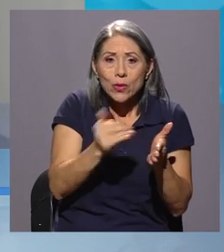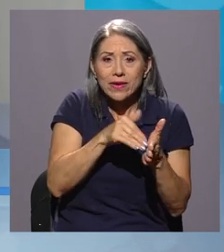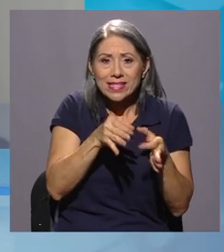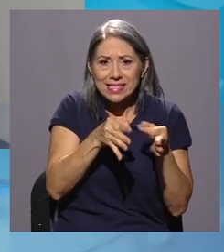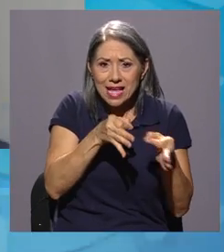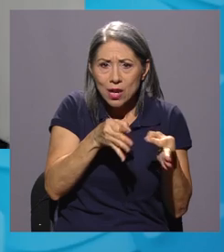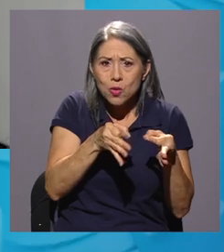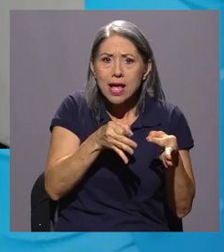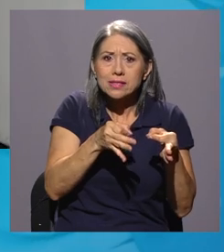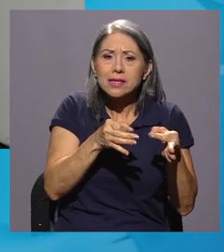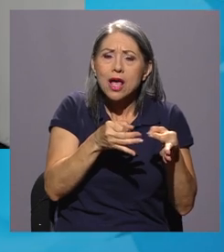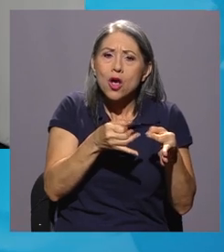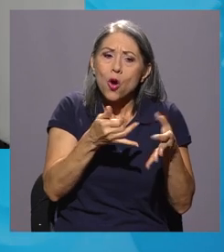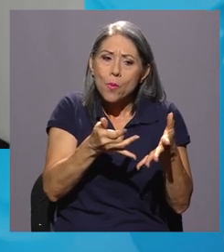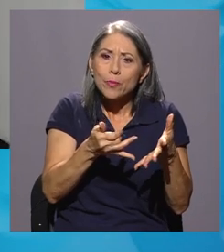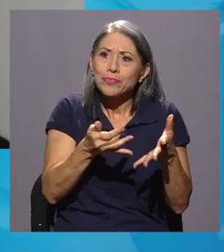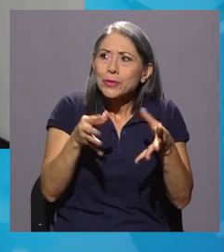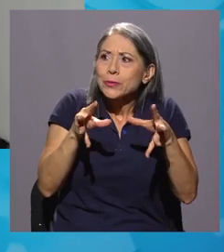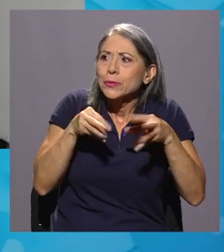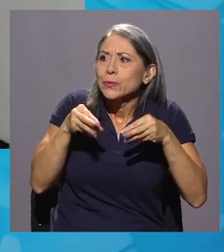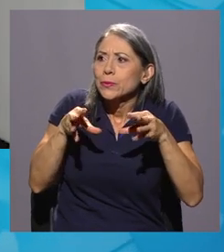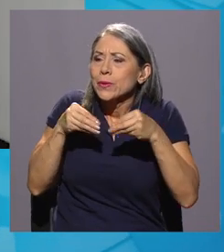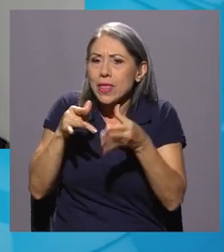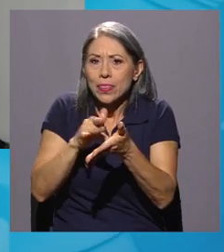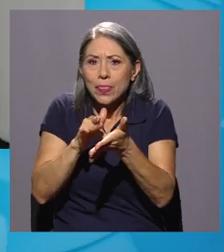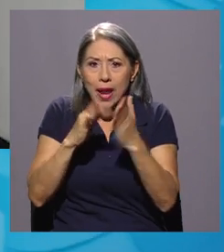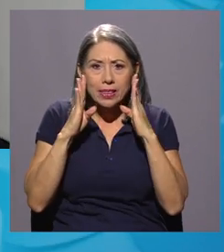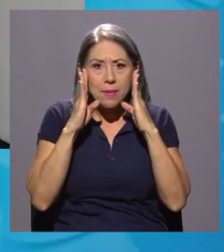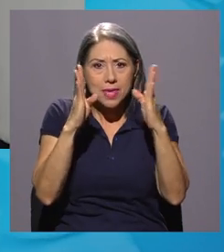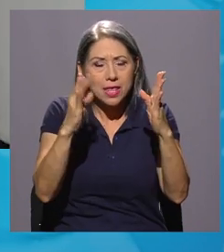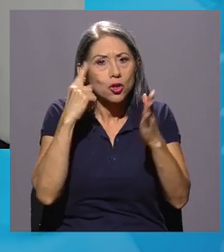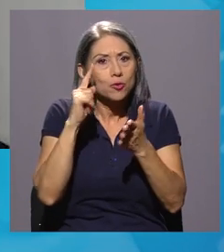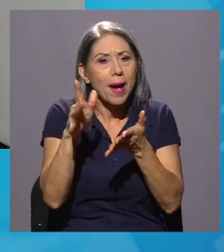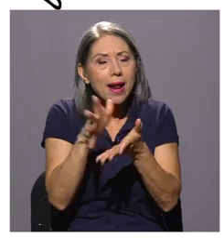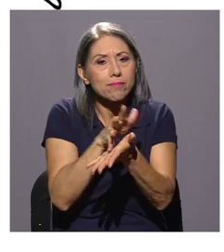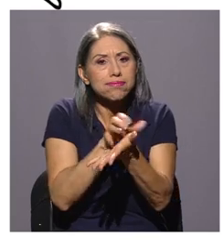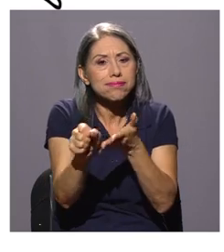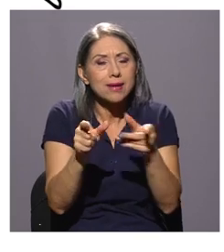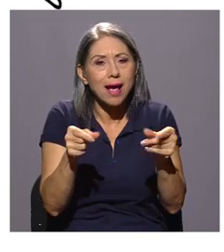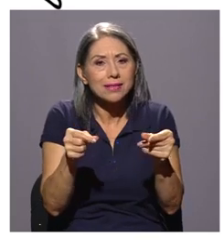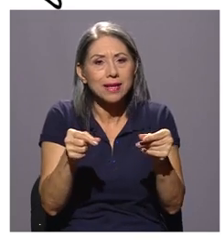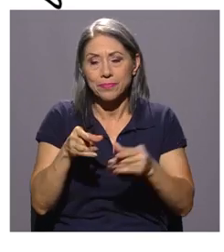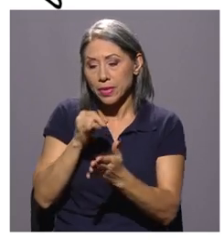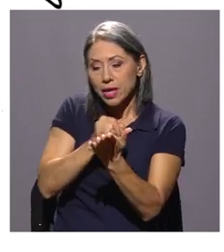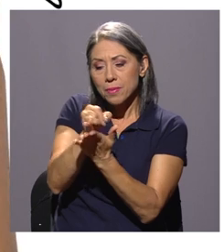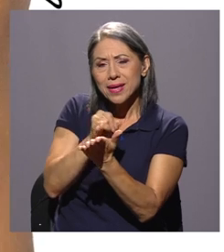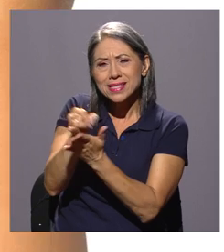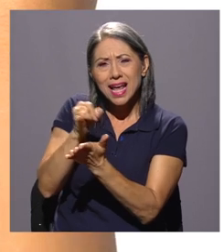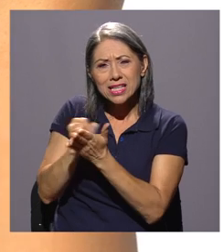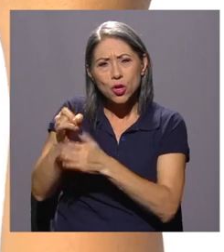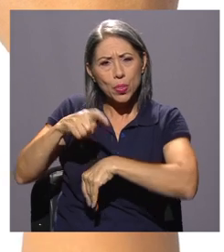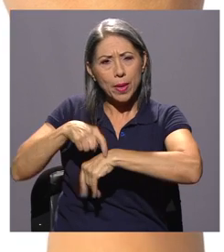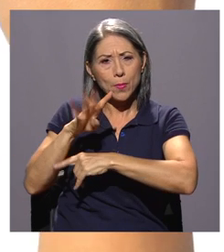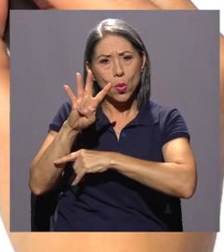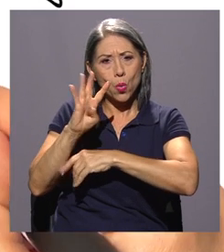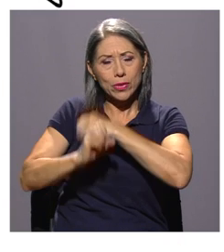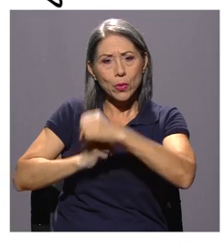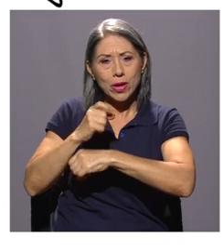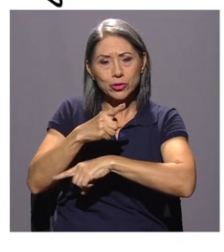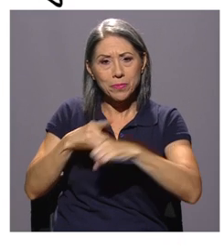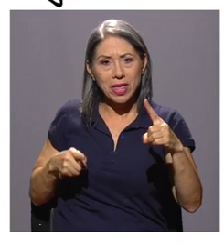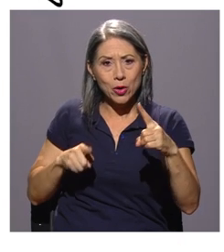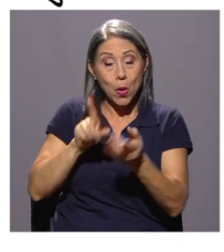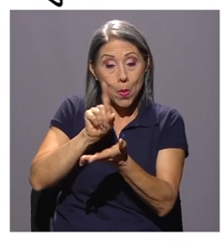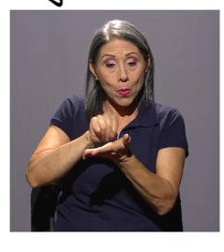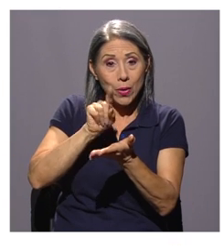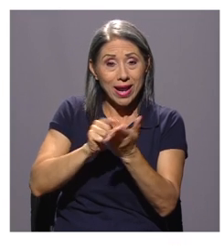hacer que las células puedan ser vulnerables para los tratamientos. La investigación duró cuatro años y medio y sus resultados se